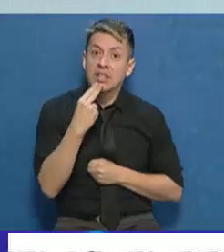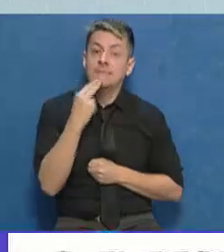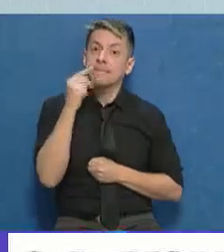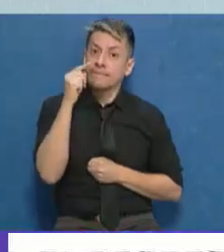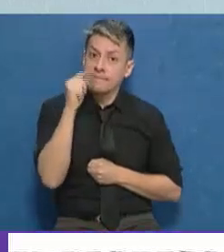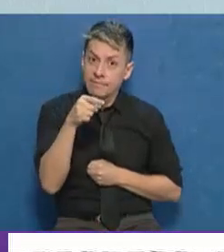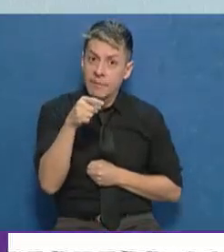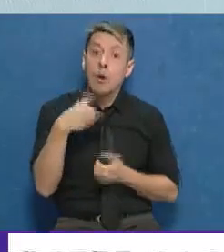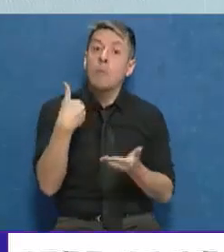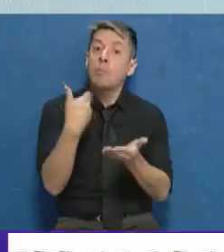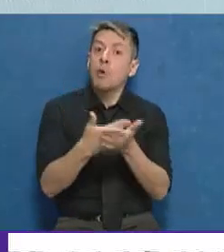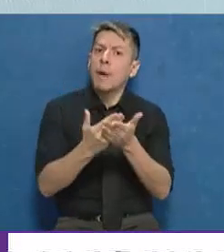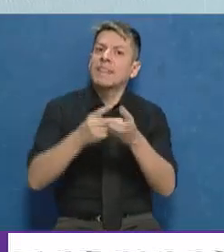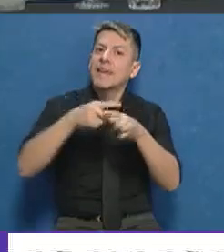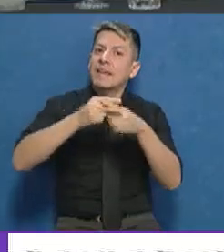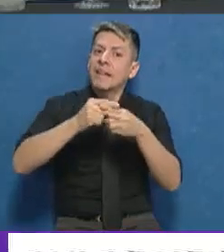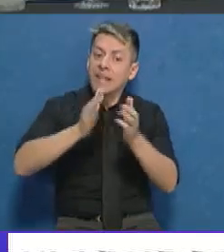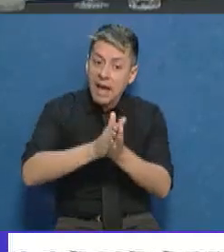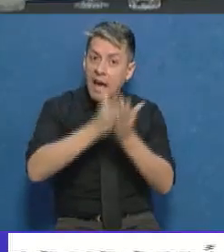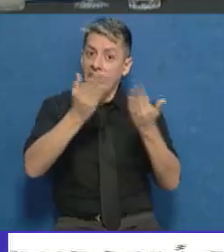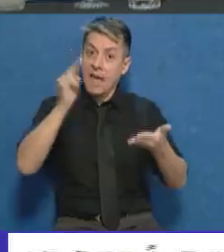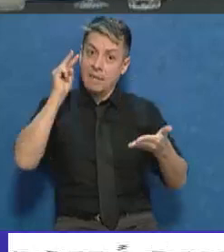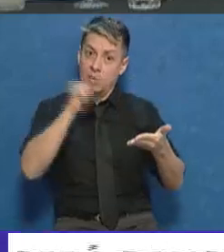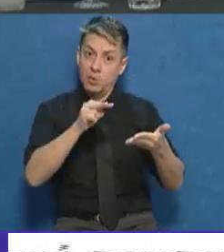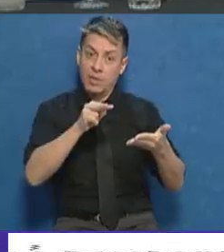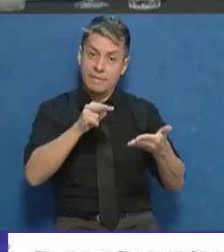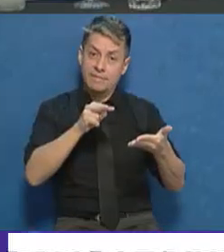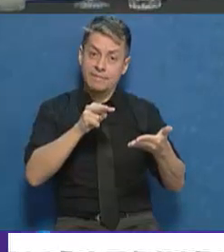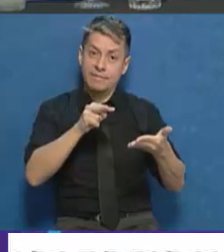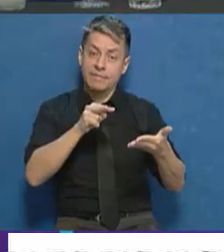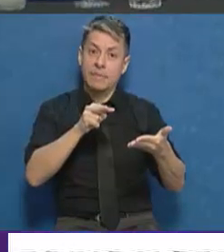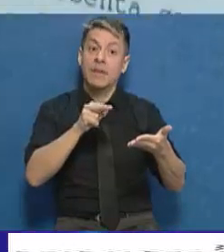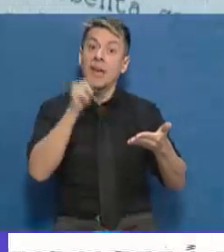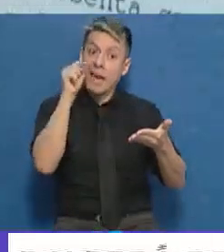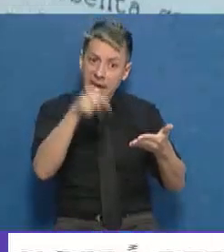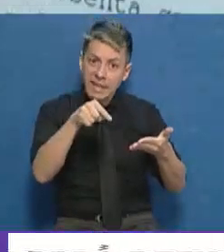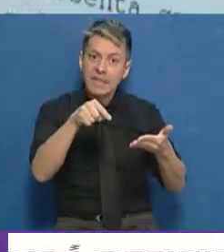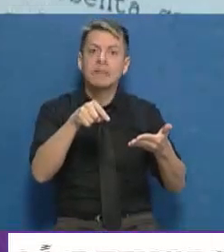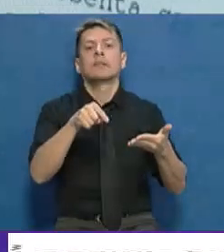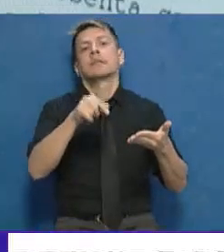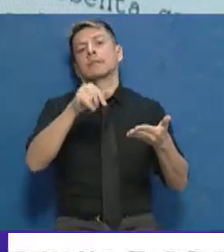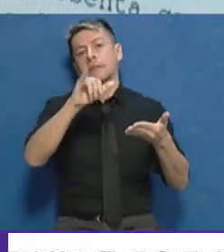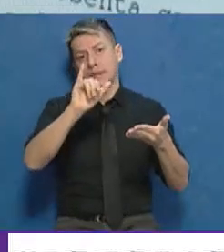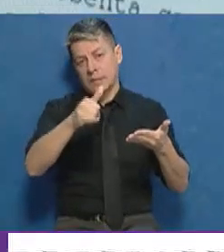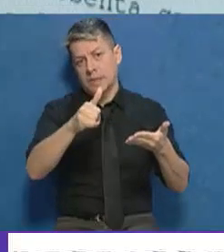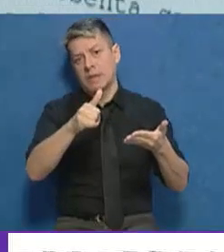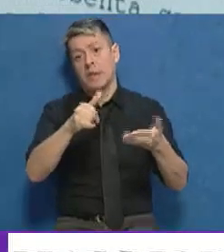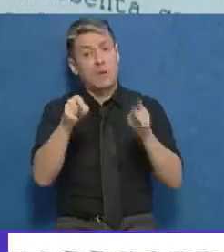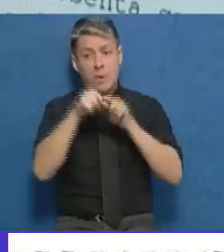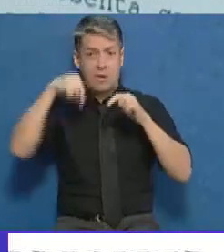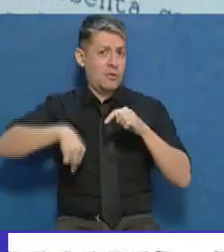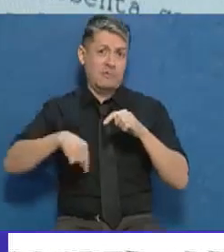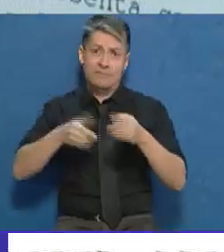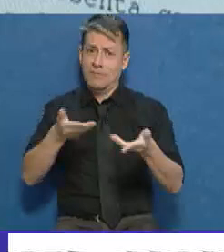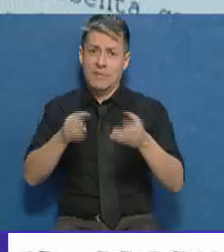de la propuesta técnica de la obra por parte de la empresa, ahí empezaremos, ahí se hará una apertura similar a la de hoy,